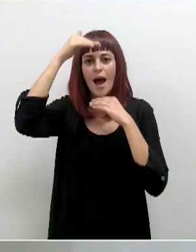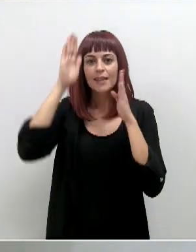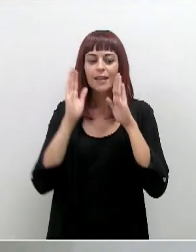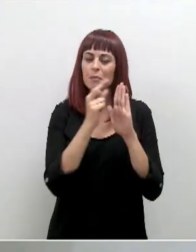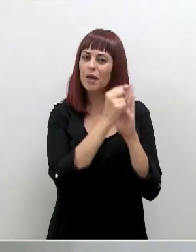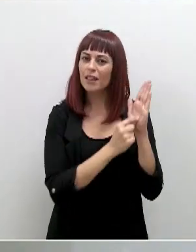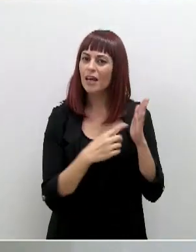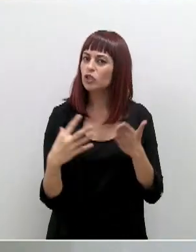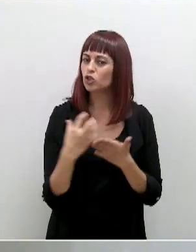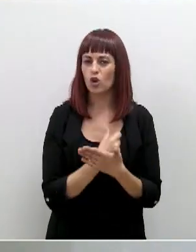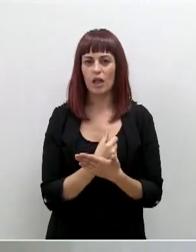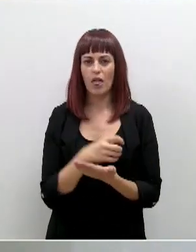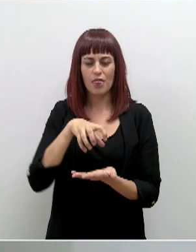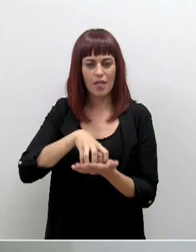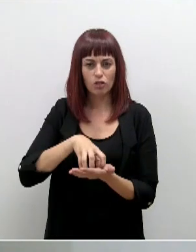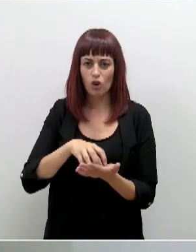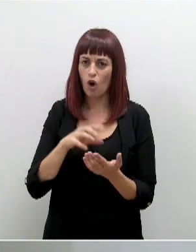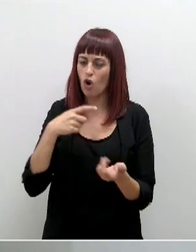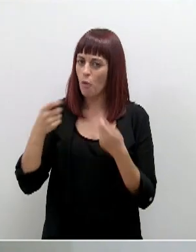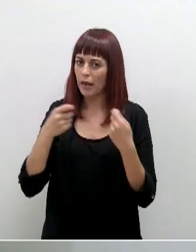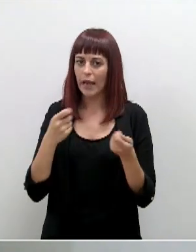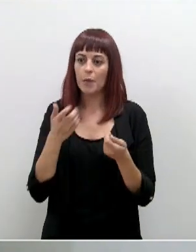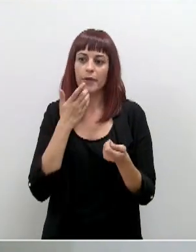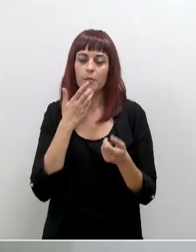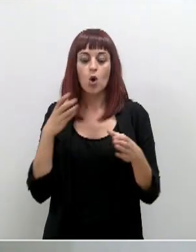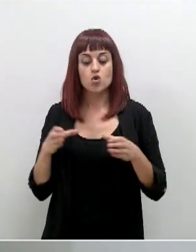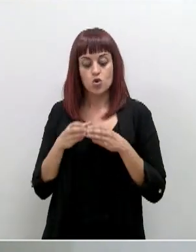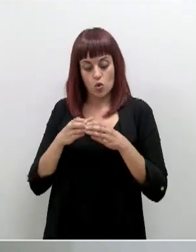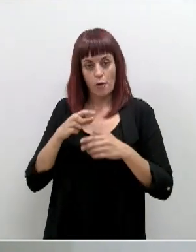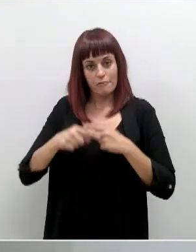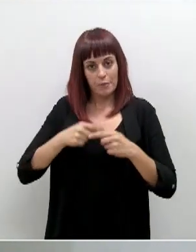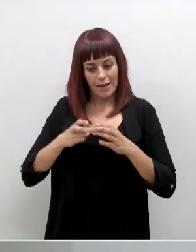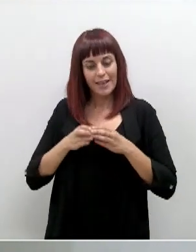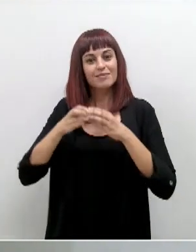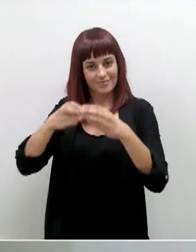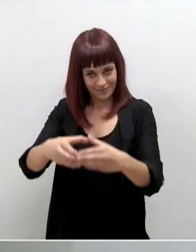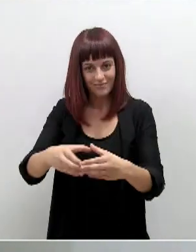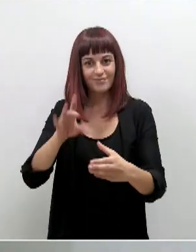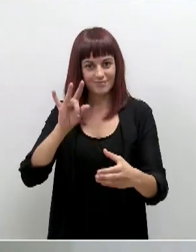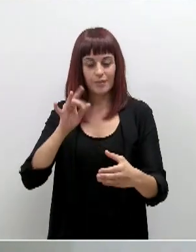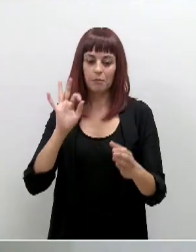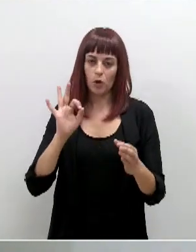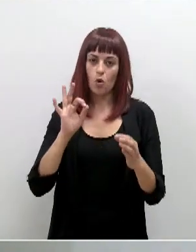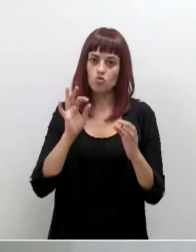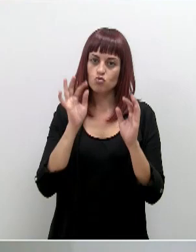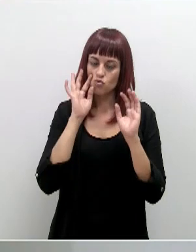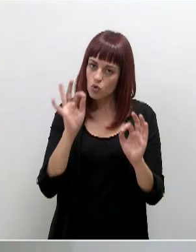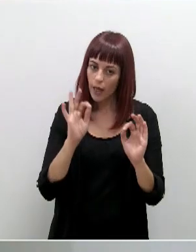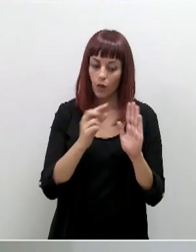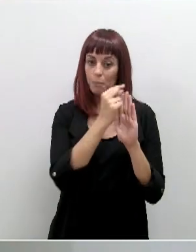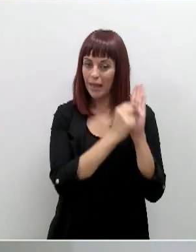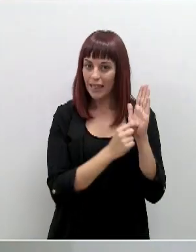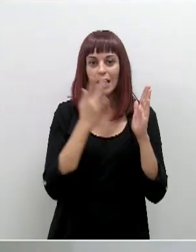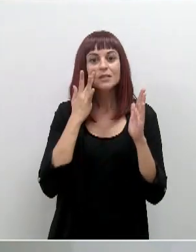diciendo a los centros comerciales el día festivo. Que vayan en grupos familiares, que atindan todas las medidas higiénicas que tenemos en los centros